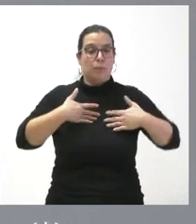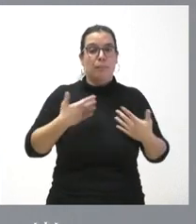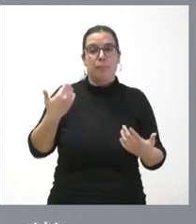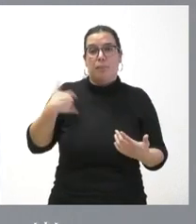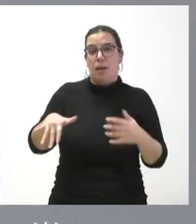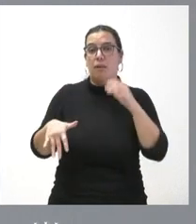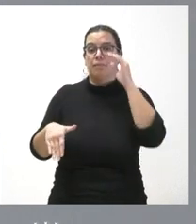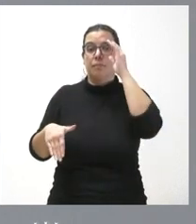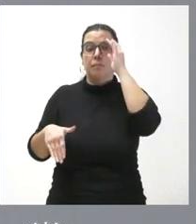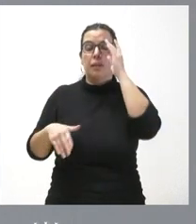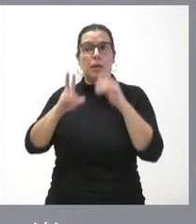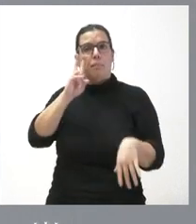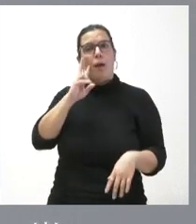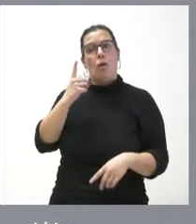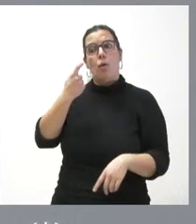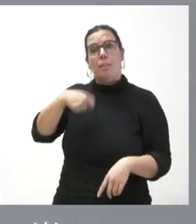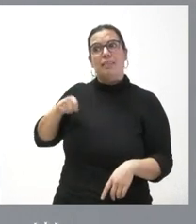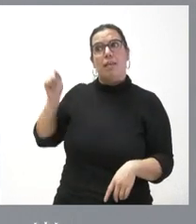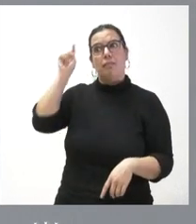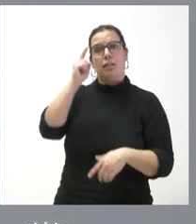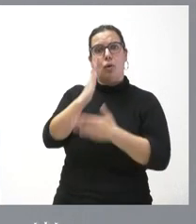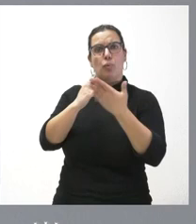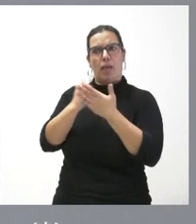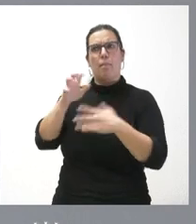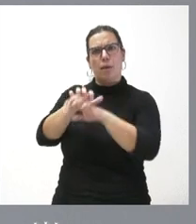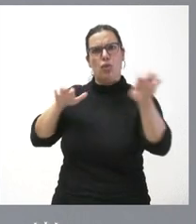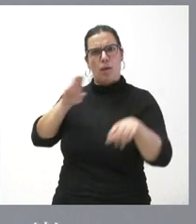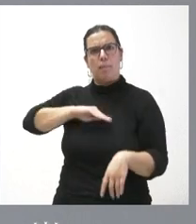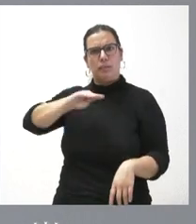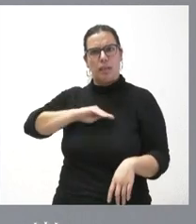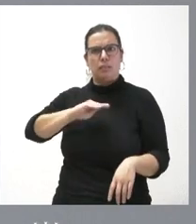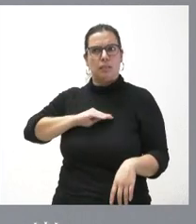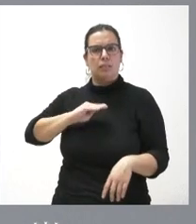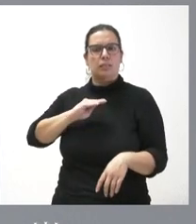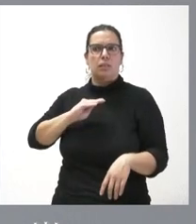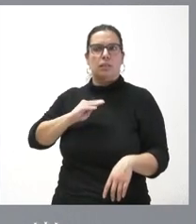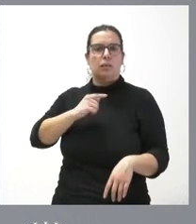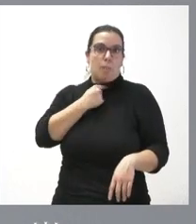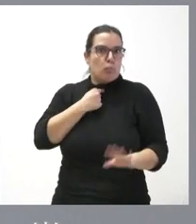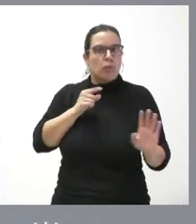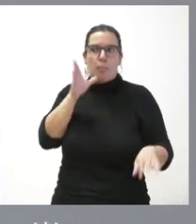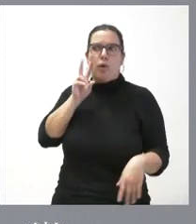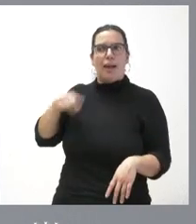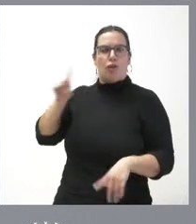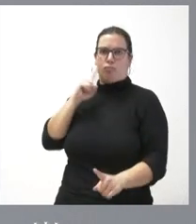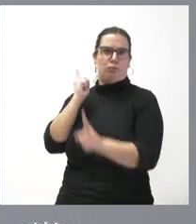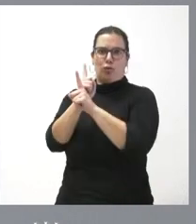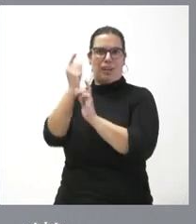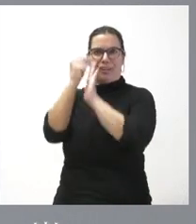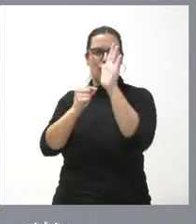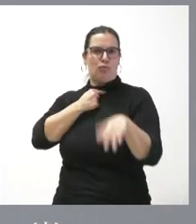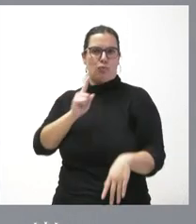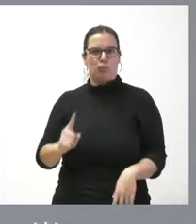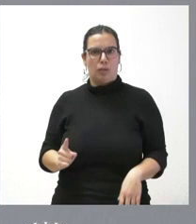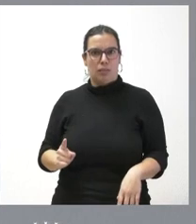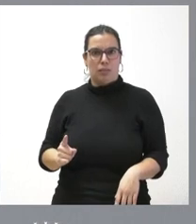una gran mayoría de presidentes de comunidades autónomas y una gran mayoría de comunidades autónomas han opuesto claramente a este criterio e incluso